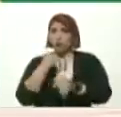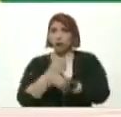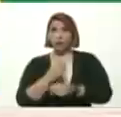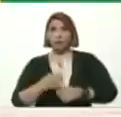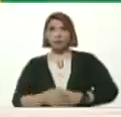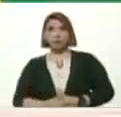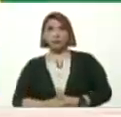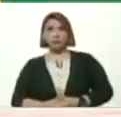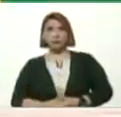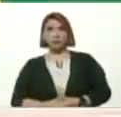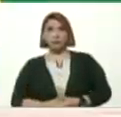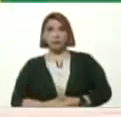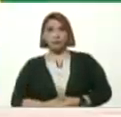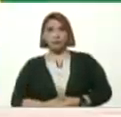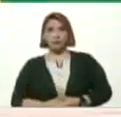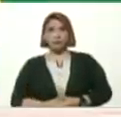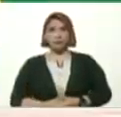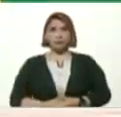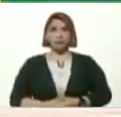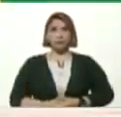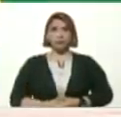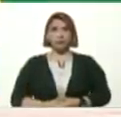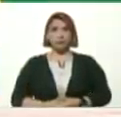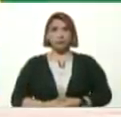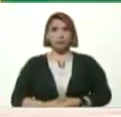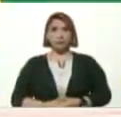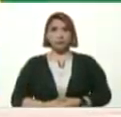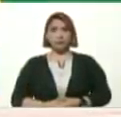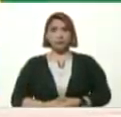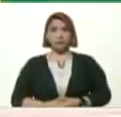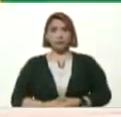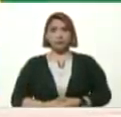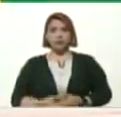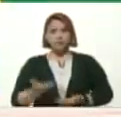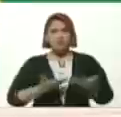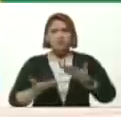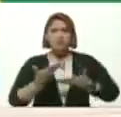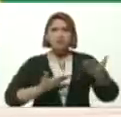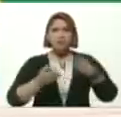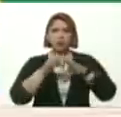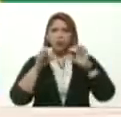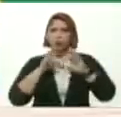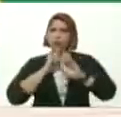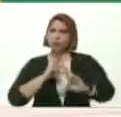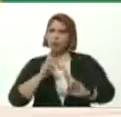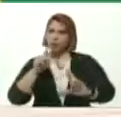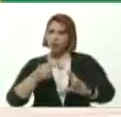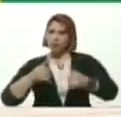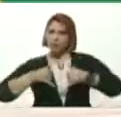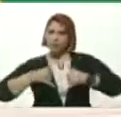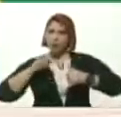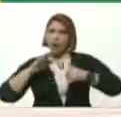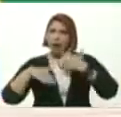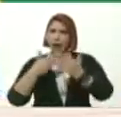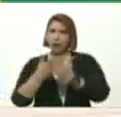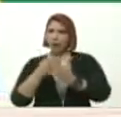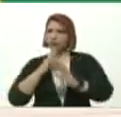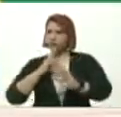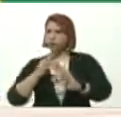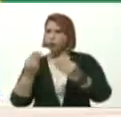Y nosotras Correcto Toparquía educativa Respuesta desde lo propio A la pandemia